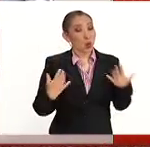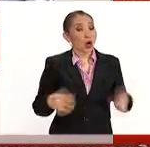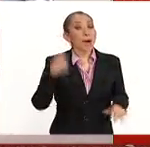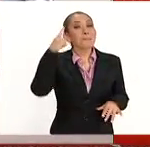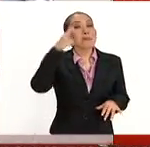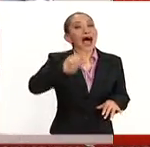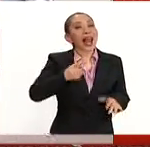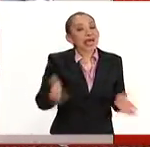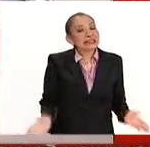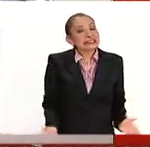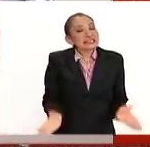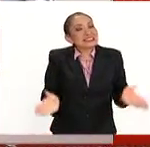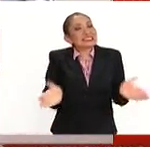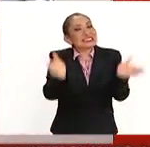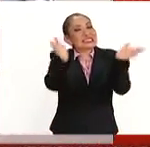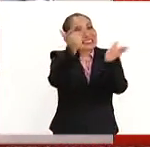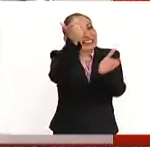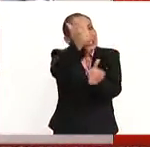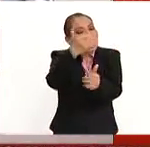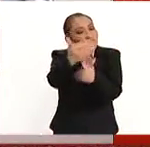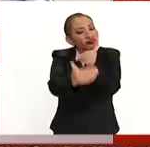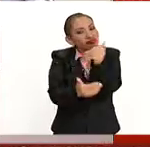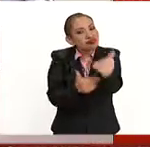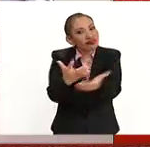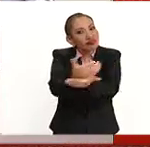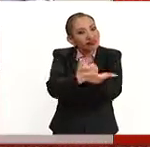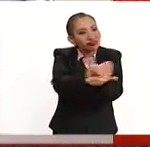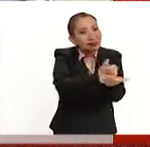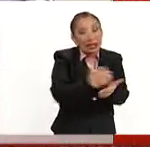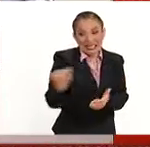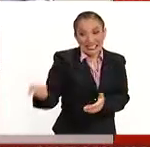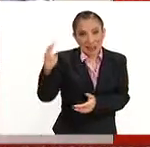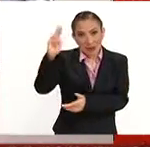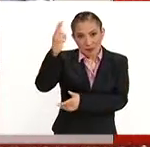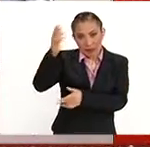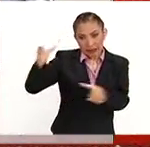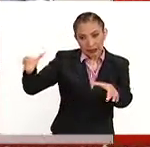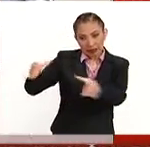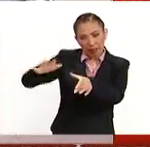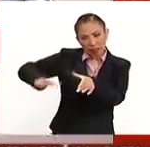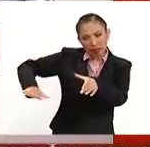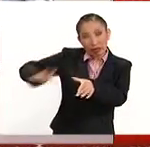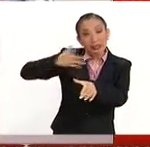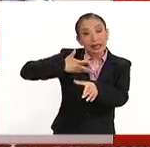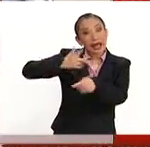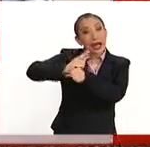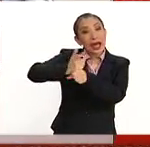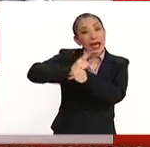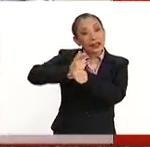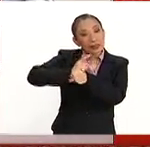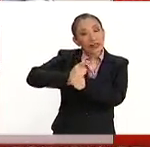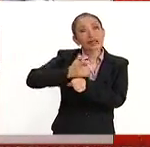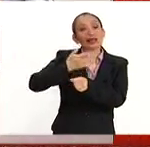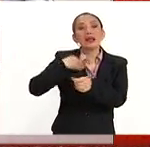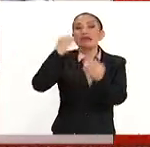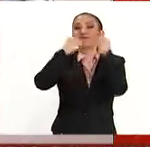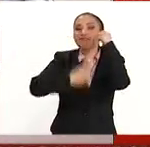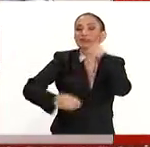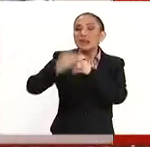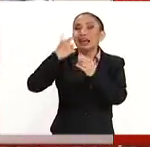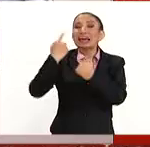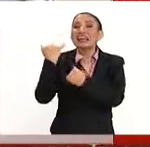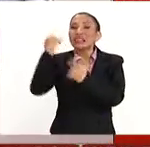para impulsar la economía y esta universidad precisamente tiene las licenciaturas en gastronomía y